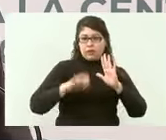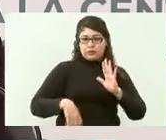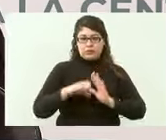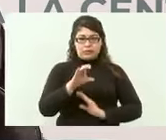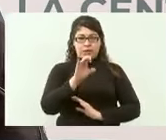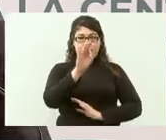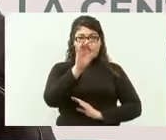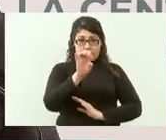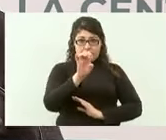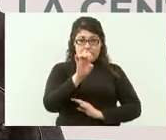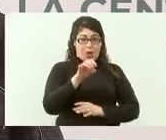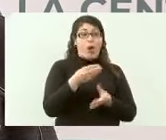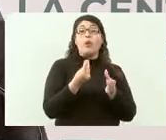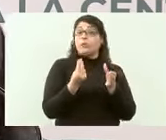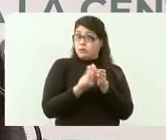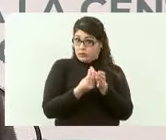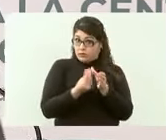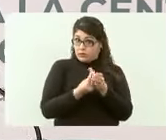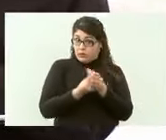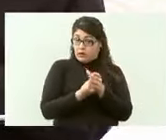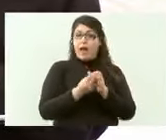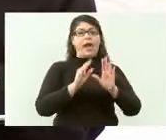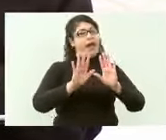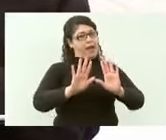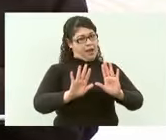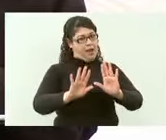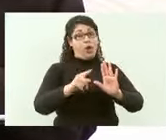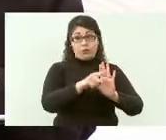nos íbamos a quedar sin luz